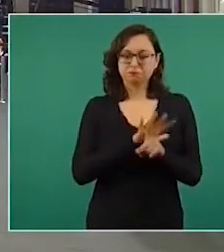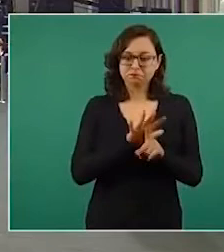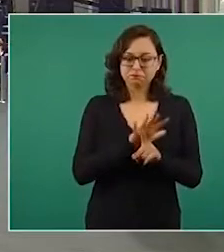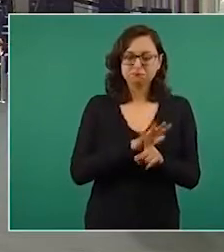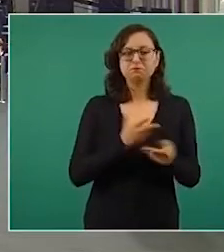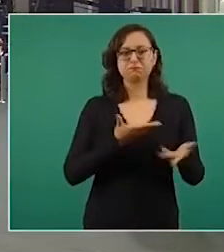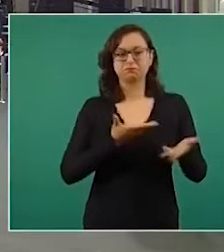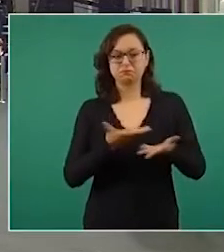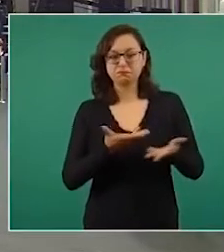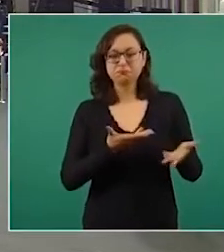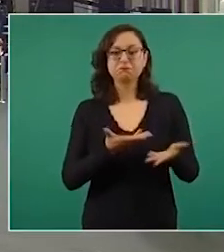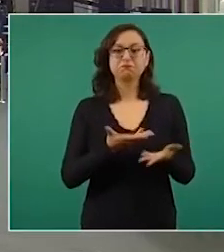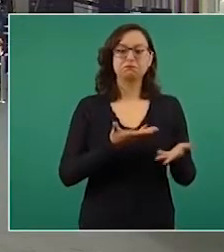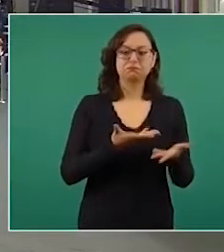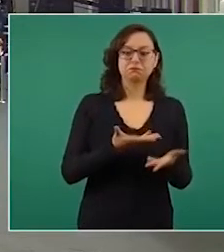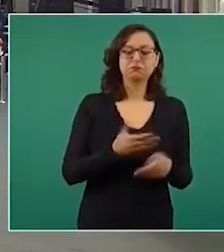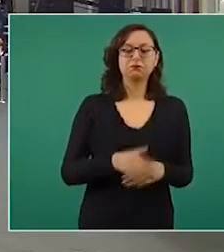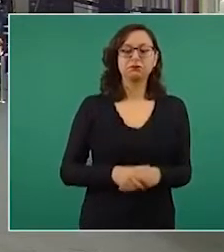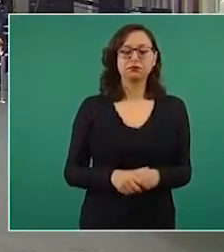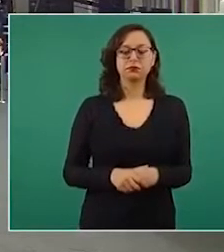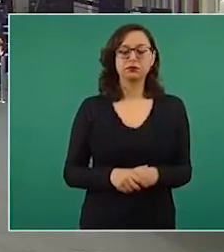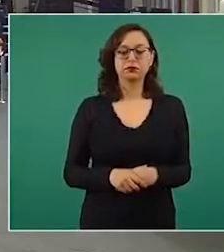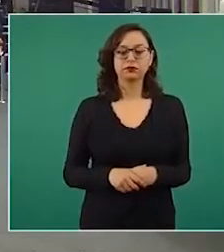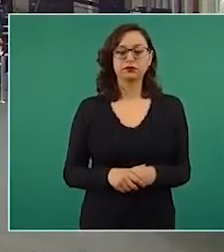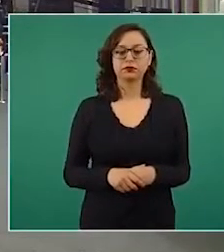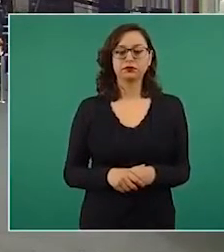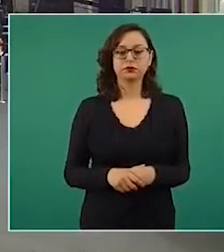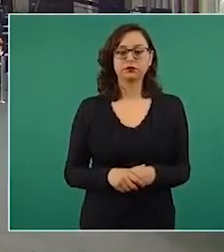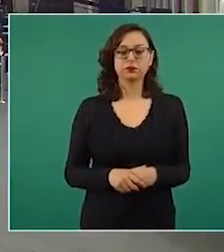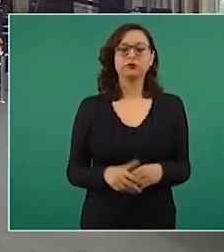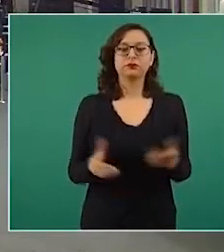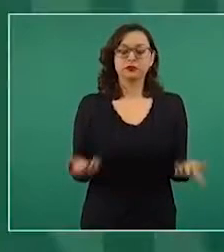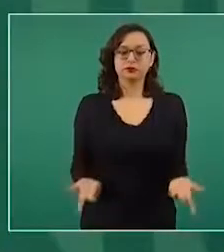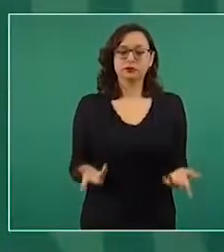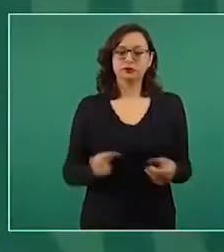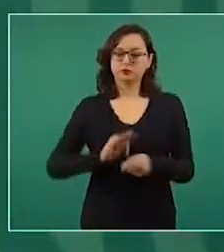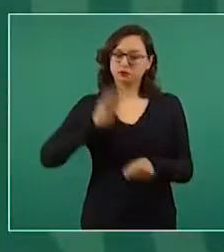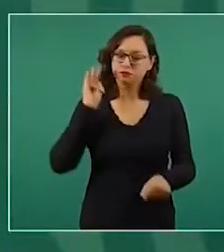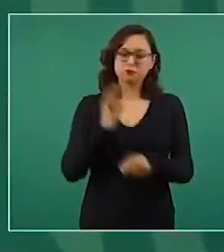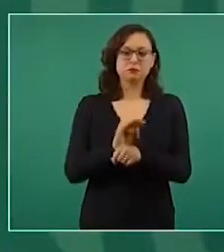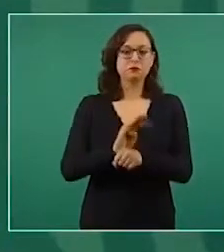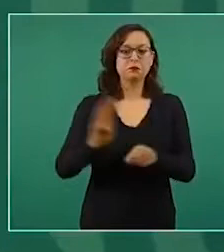va a ser benéfico para el pueblo.